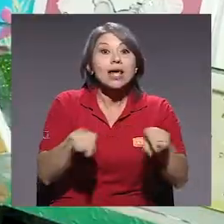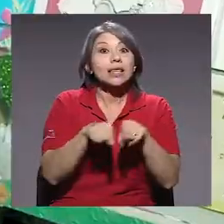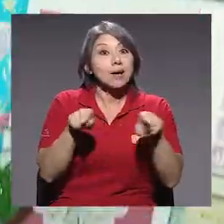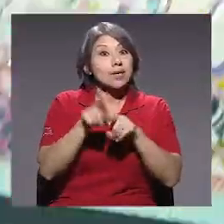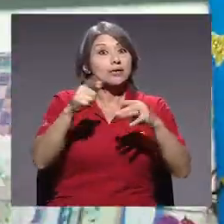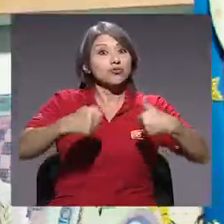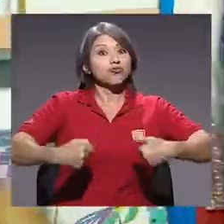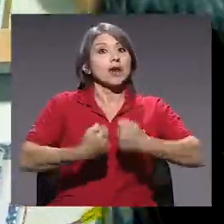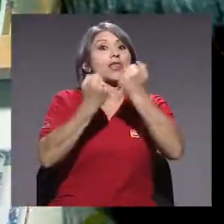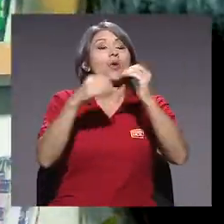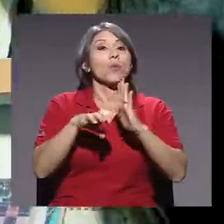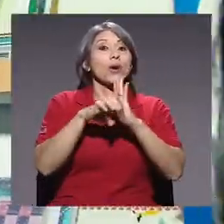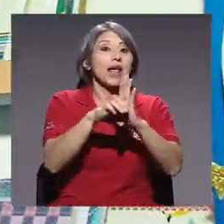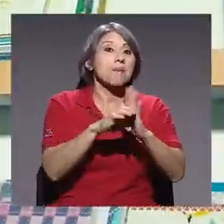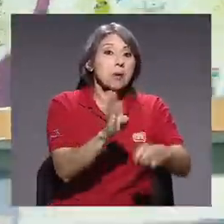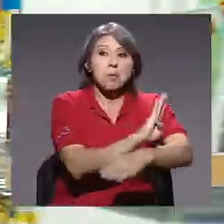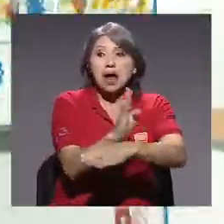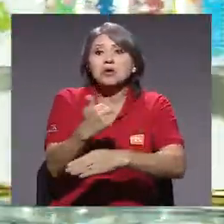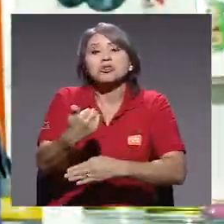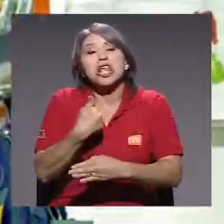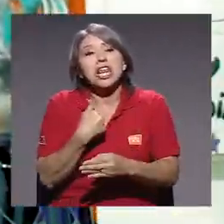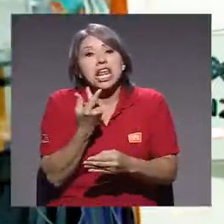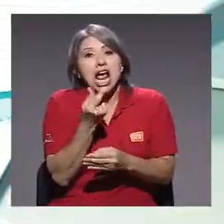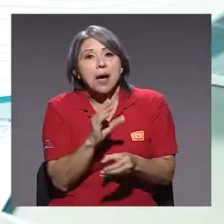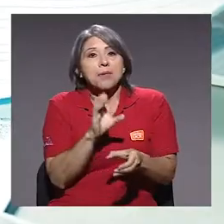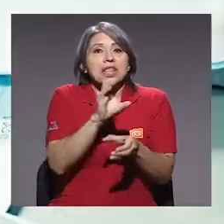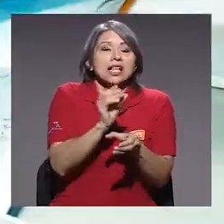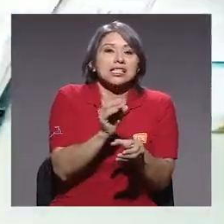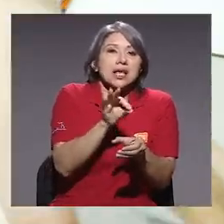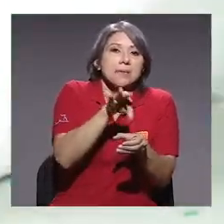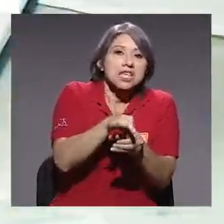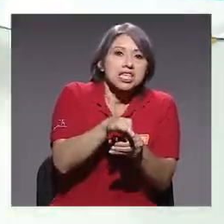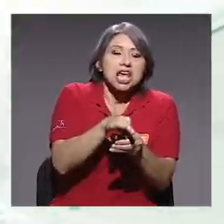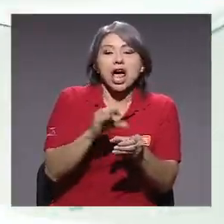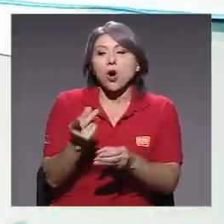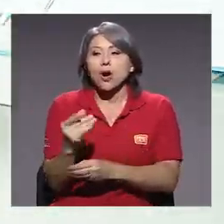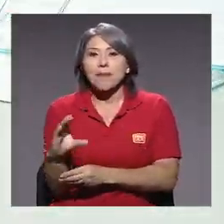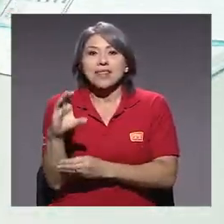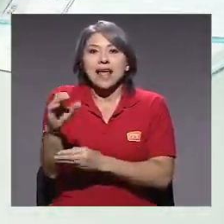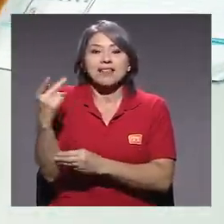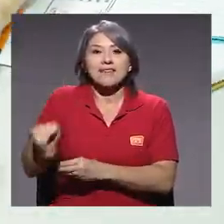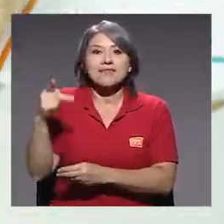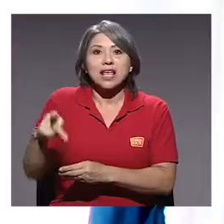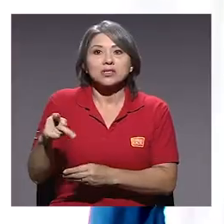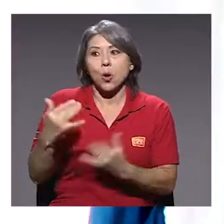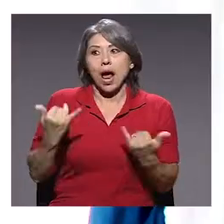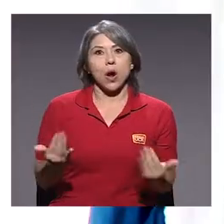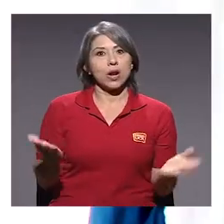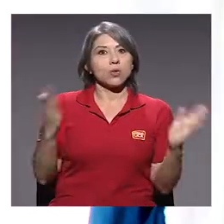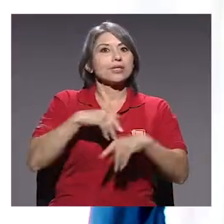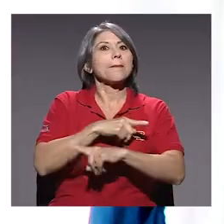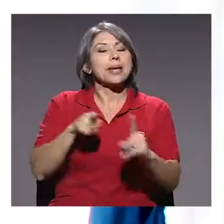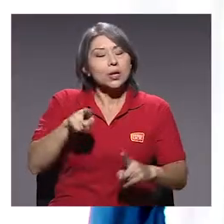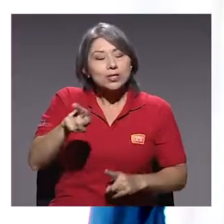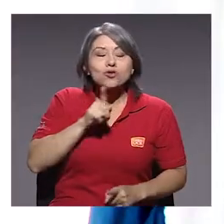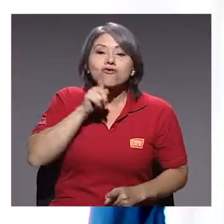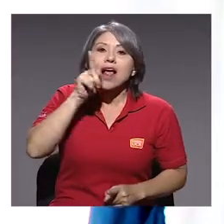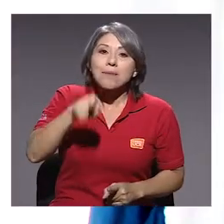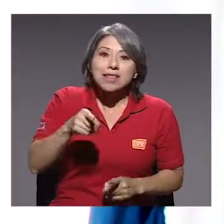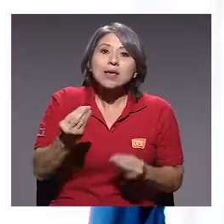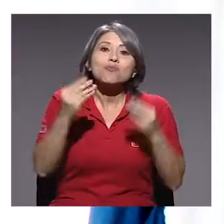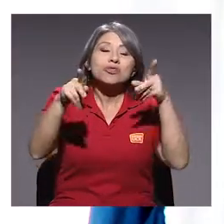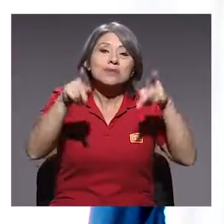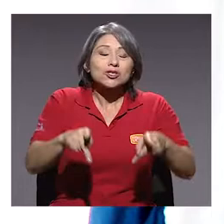también de estos bancos. Han existido otros tipos de capital semilla, capital de riesgo, que tal vez hoy ya no están, pero que sí es una demanda muy